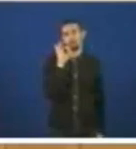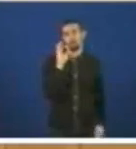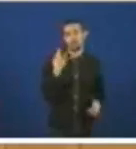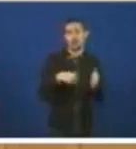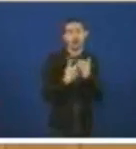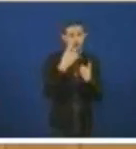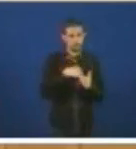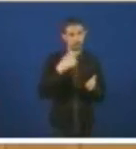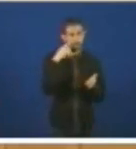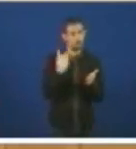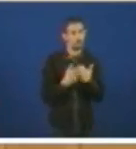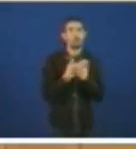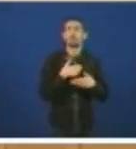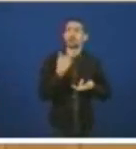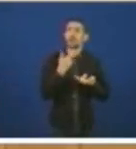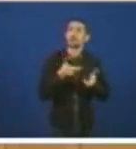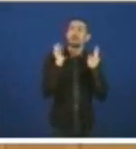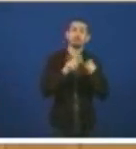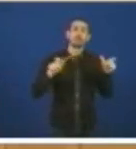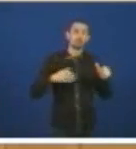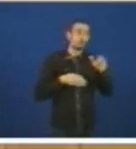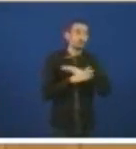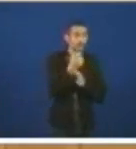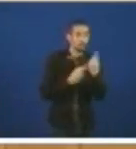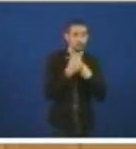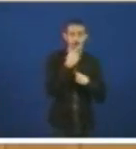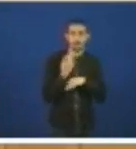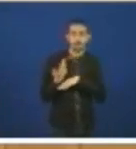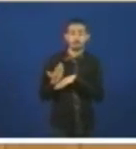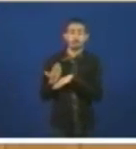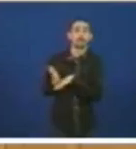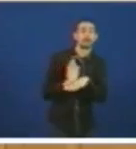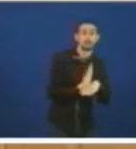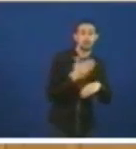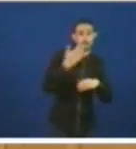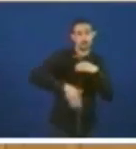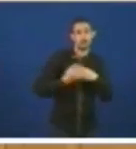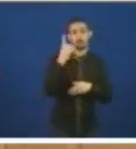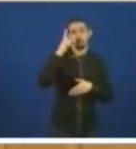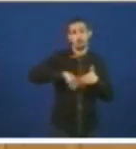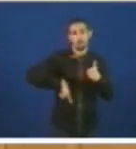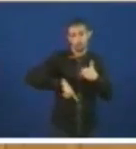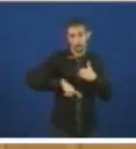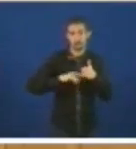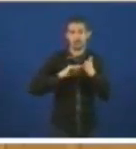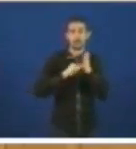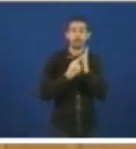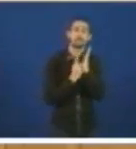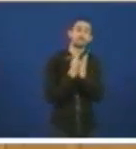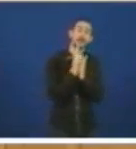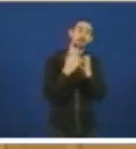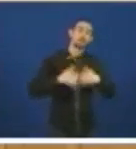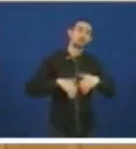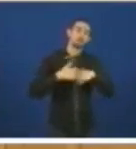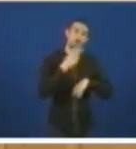pode facelo calquera persoa. Presentación no prazo do mes do plano industrial comprometido pola